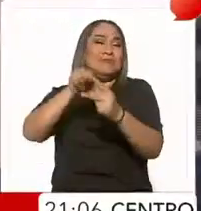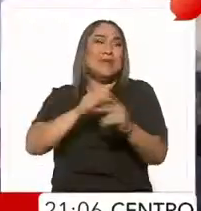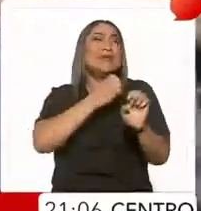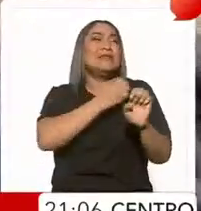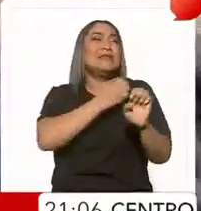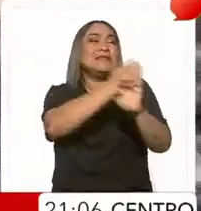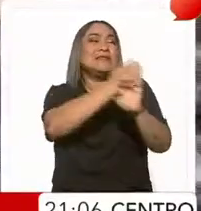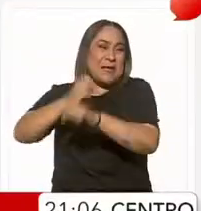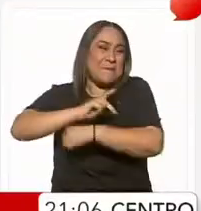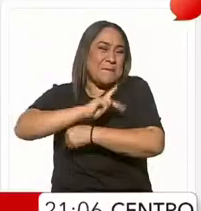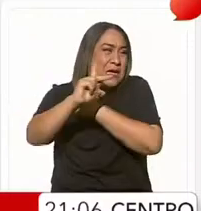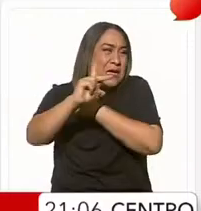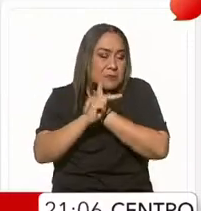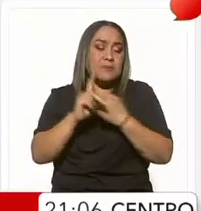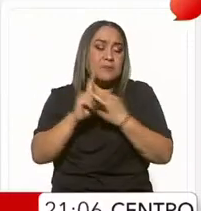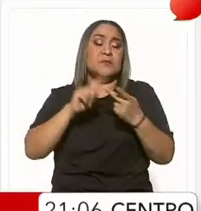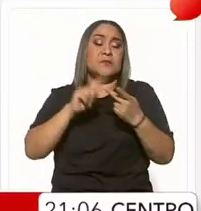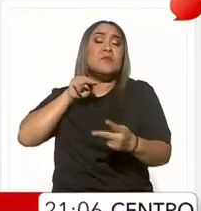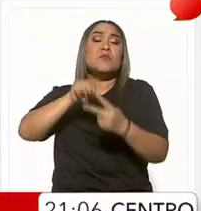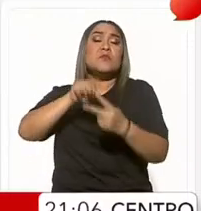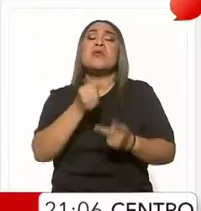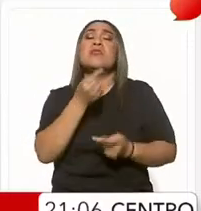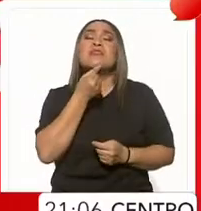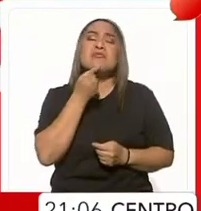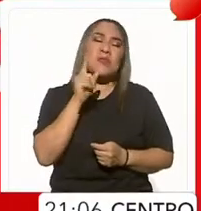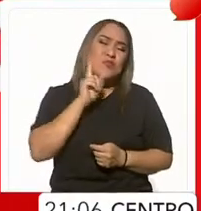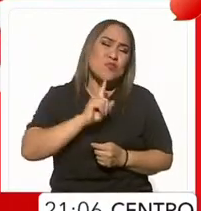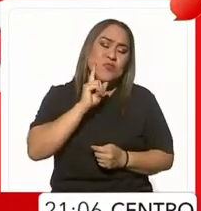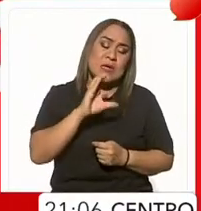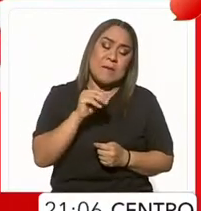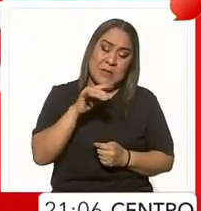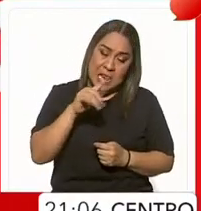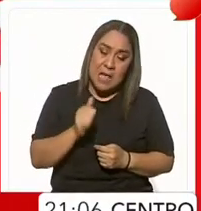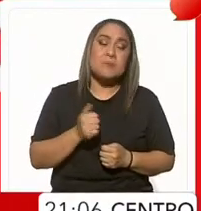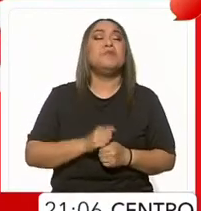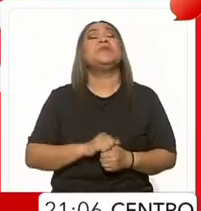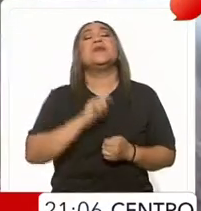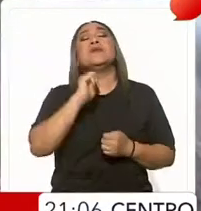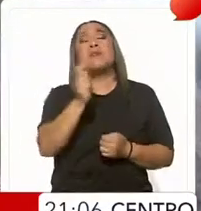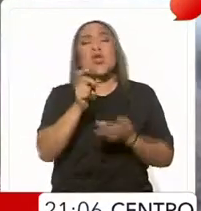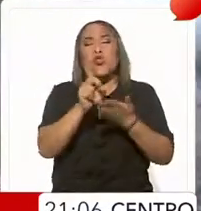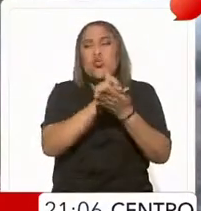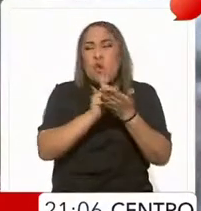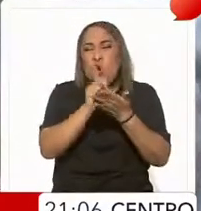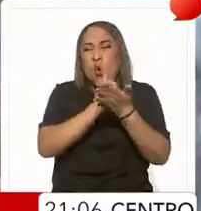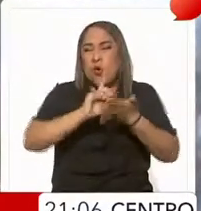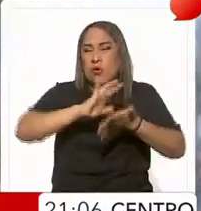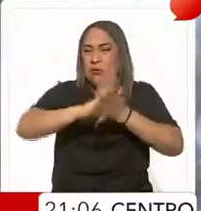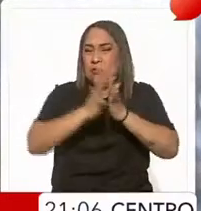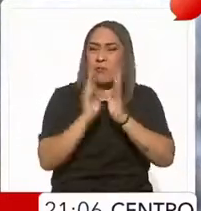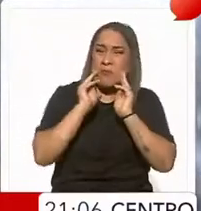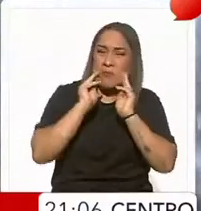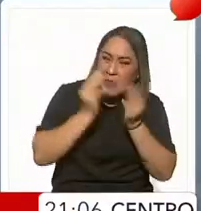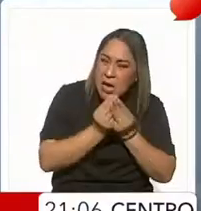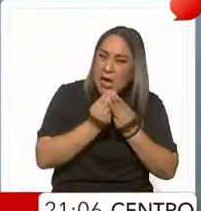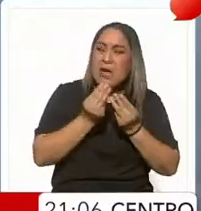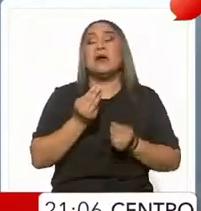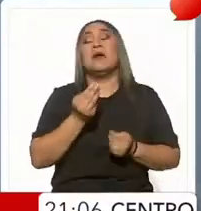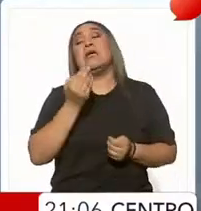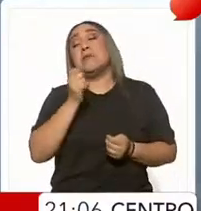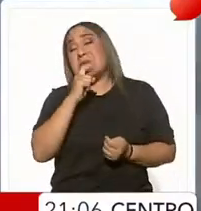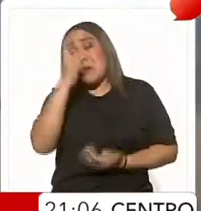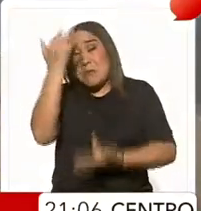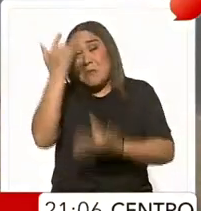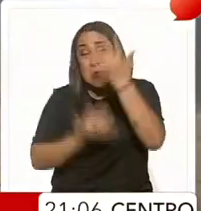estados del país, el feminicidio de la niña Camila, narcopresidente y hasta los incendios, acapararon la